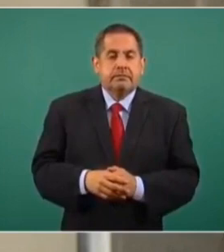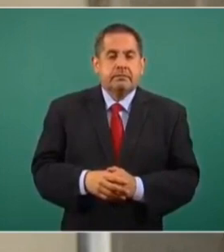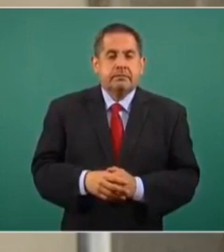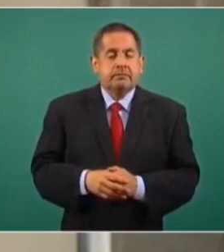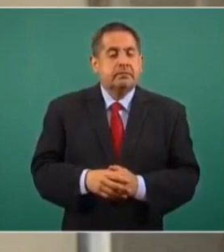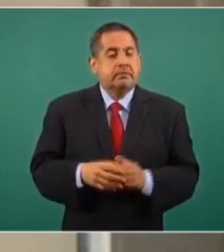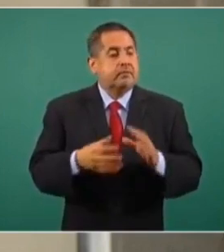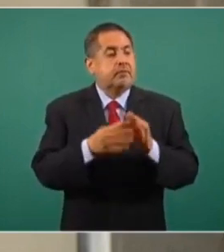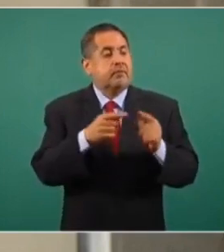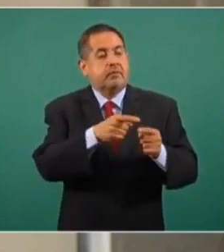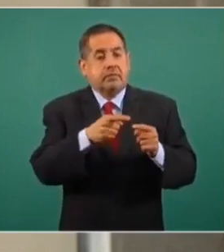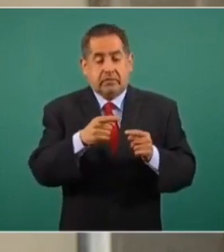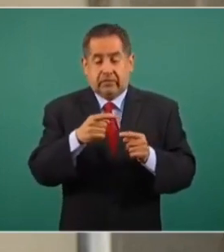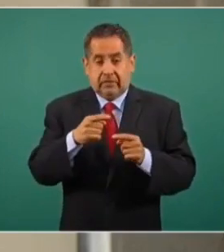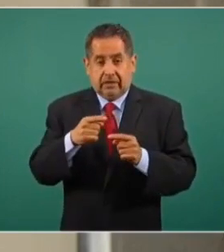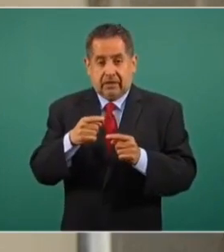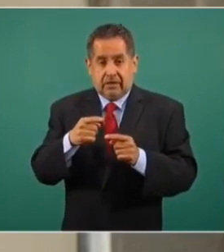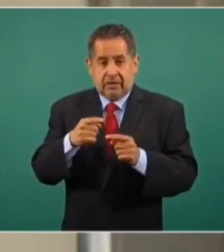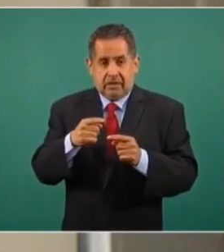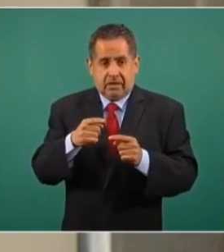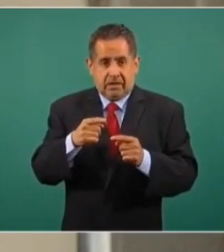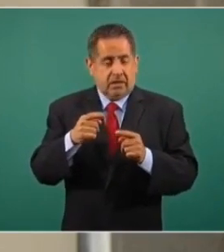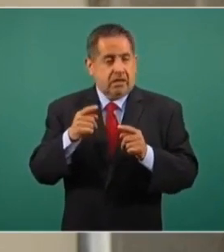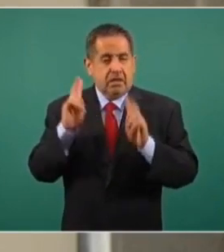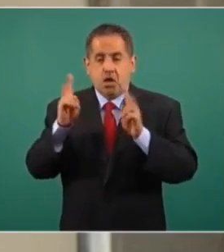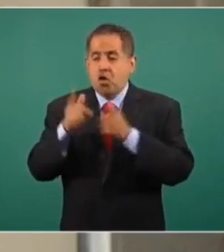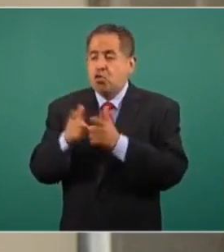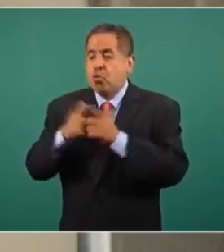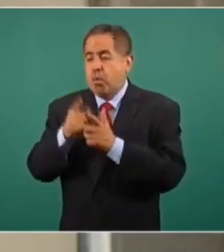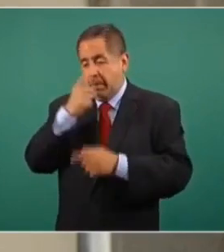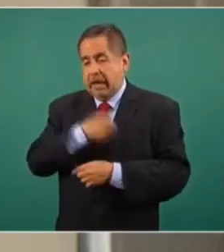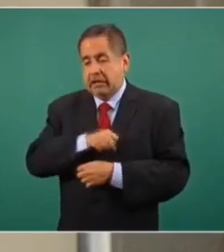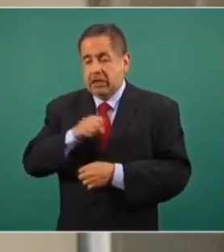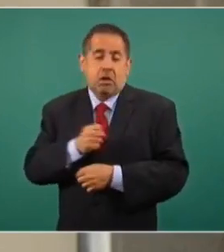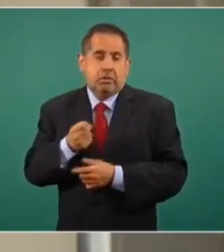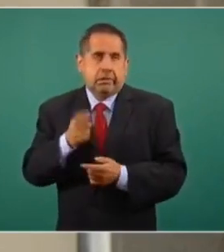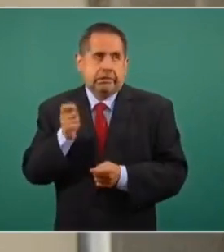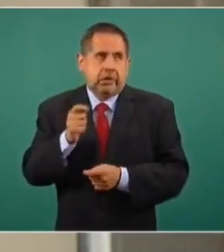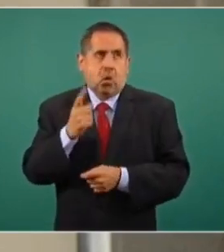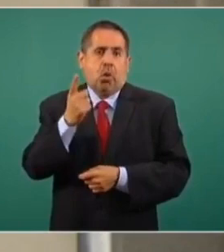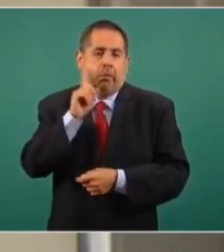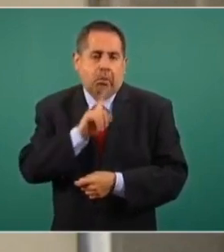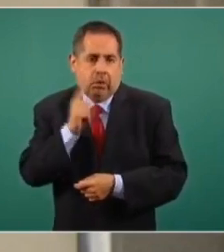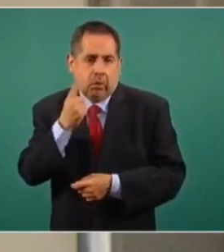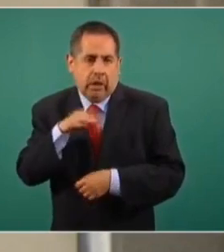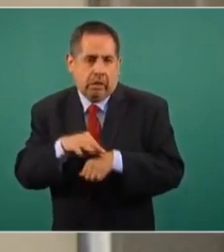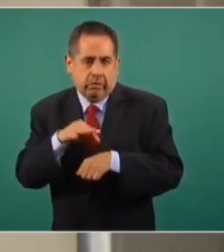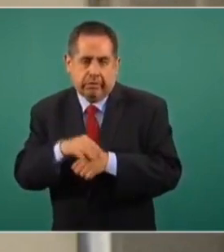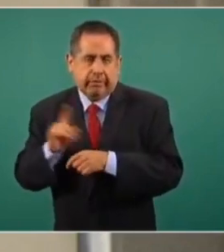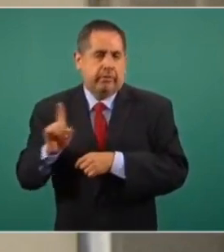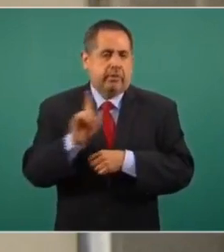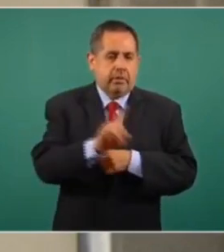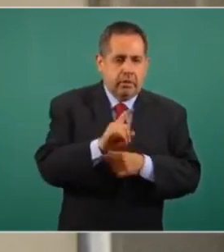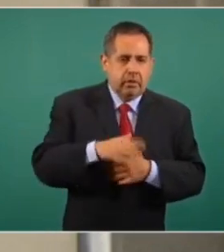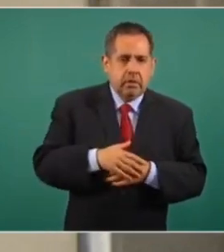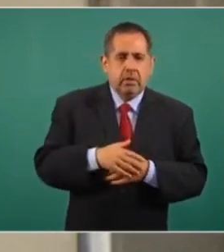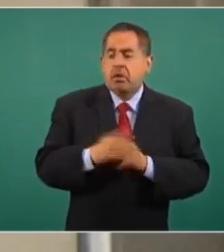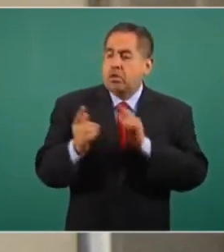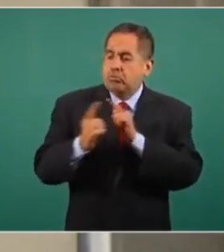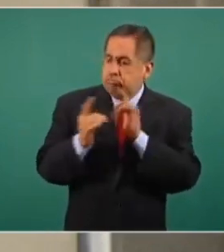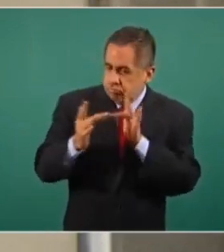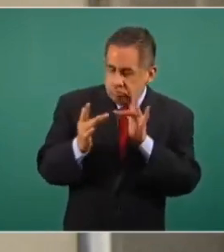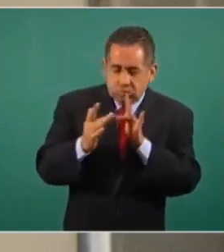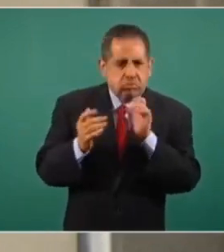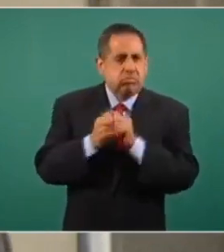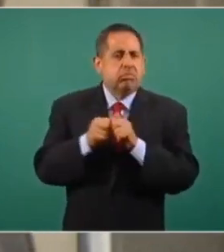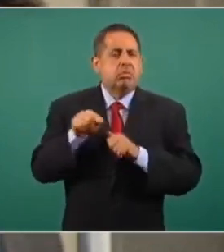Cuando llegó esta caravana de salud, que era una médica, que afortunadamente nos pusimos también en contacto